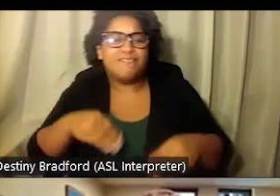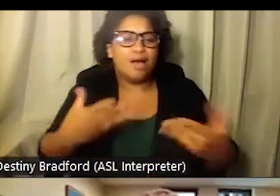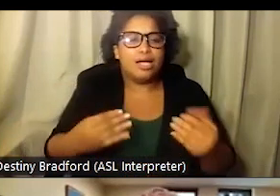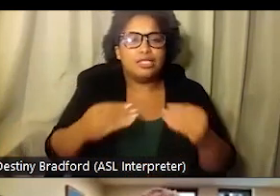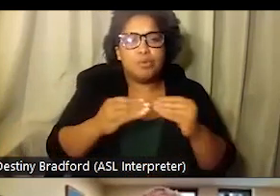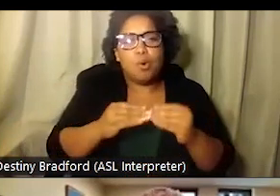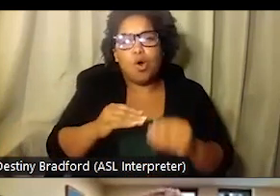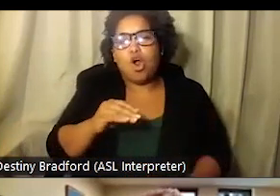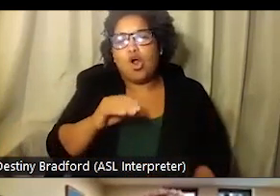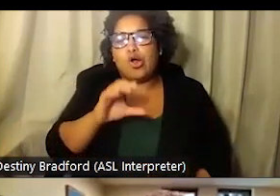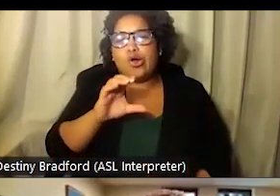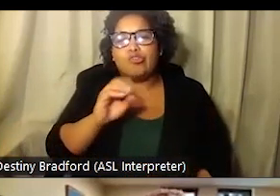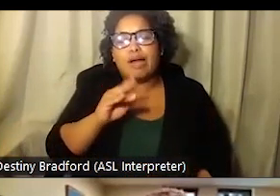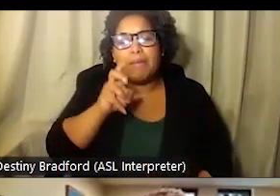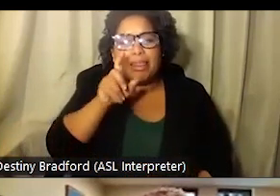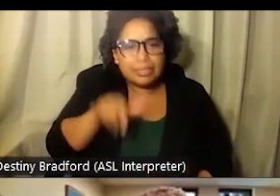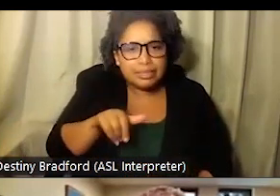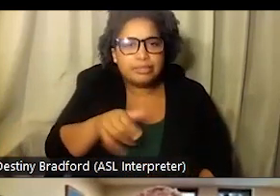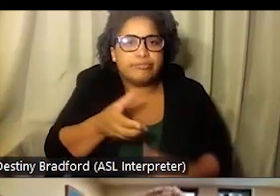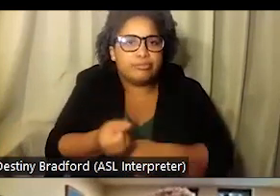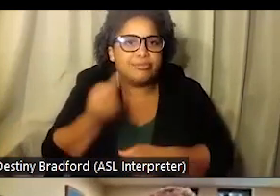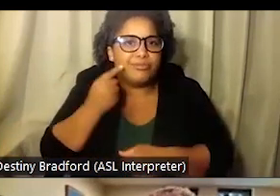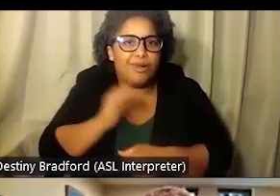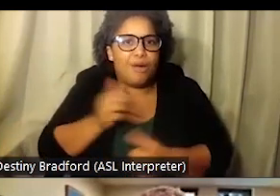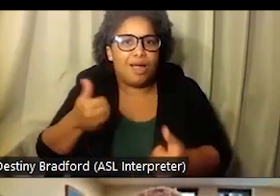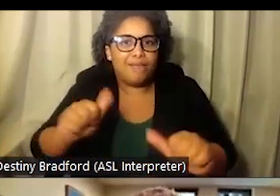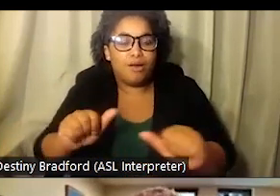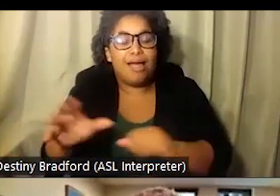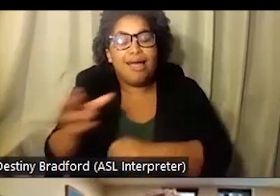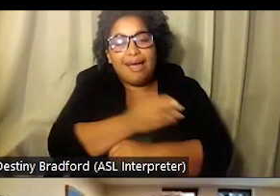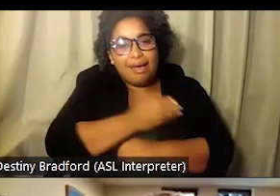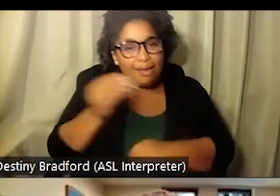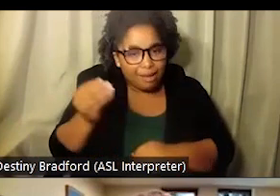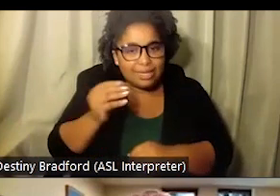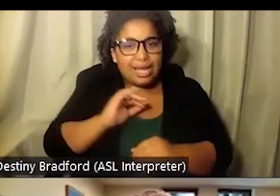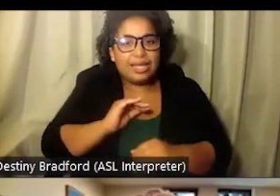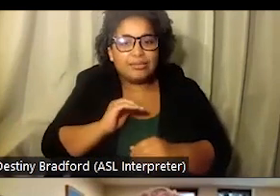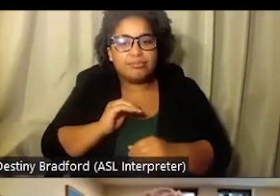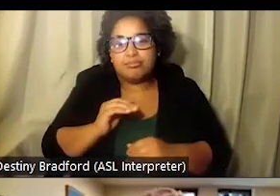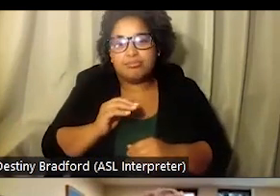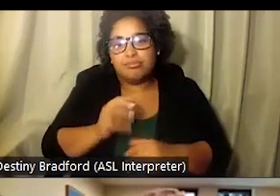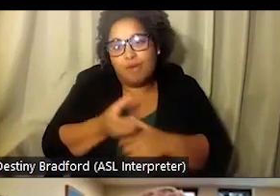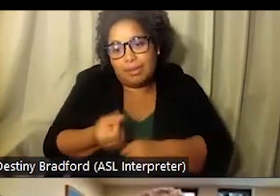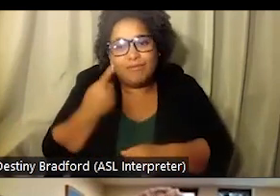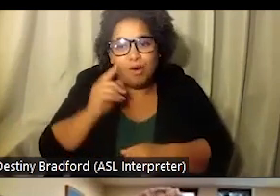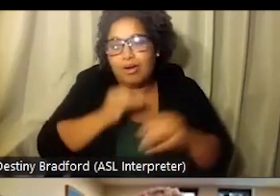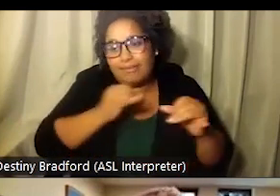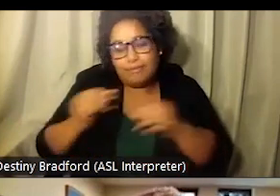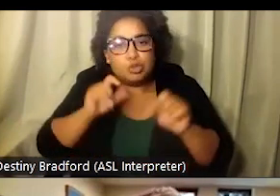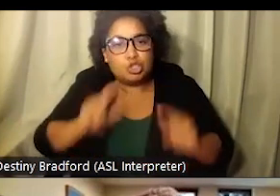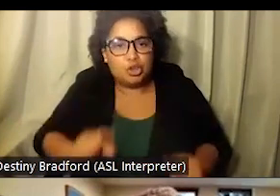recopilación de datos. Siento yo que esto ayuda a aumentar la credibilidad de nuestro esfuerzo. Y de hecho, es